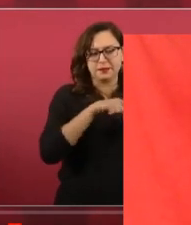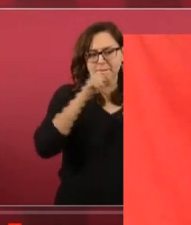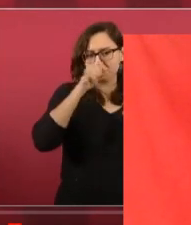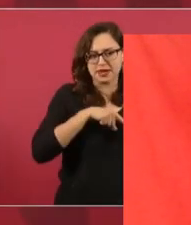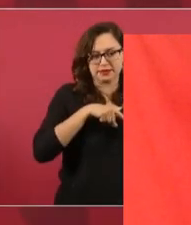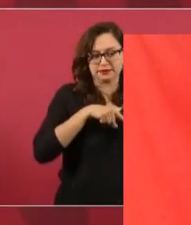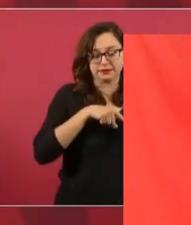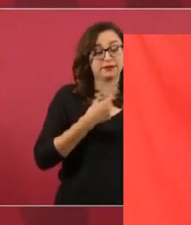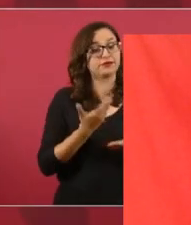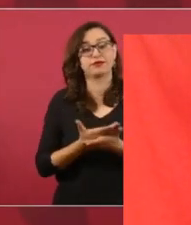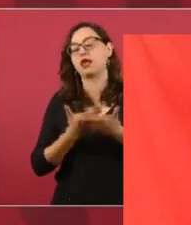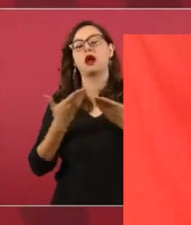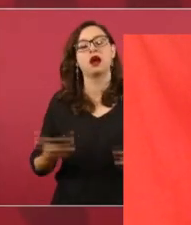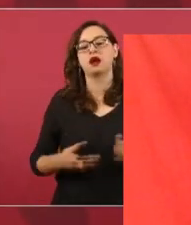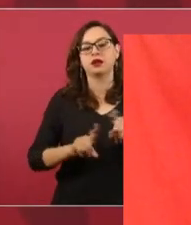Ahora no.